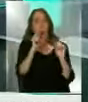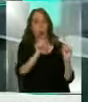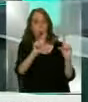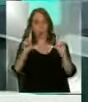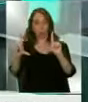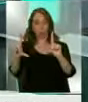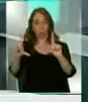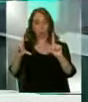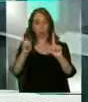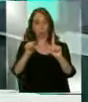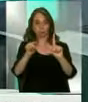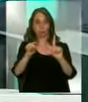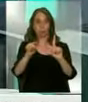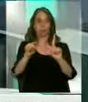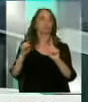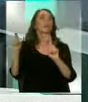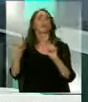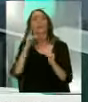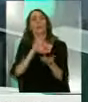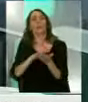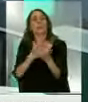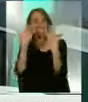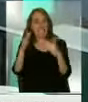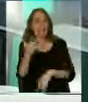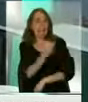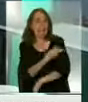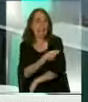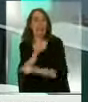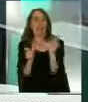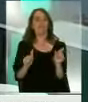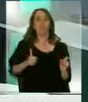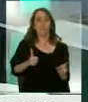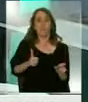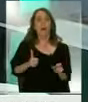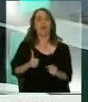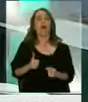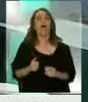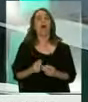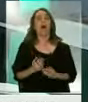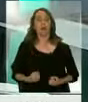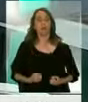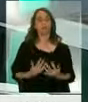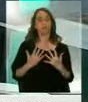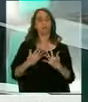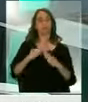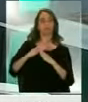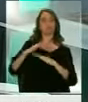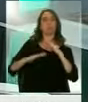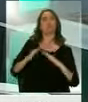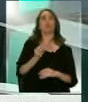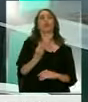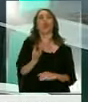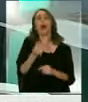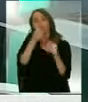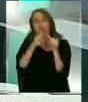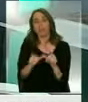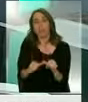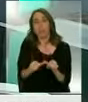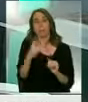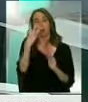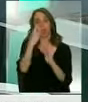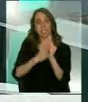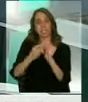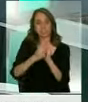hablar justamente de las conclusiones. ¿Cuánto dura la protección? Que es muy importante con las vacunas. Después de tres meses, los